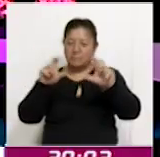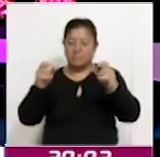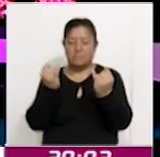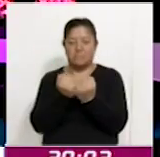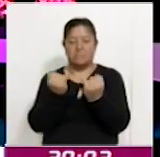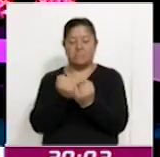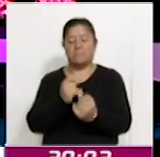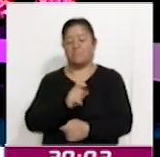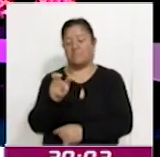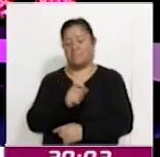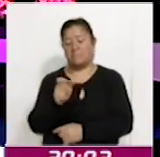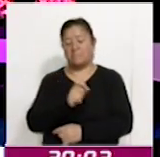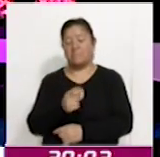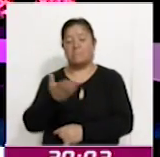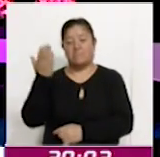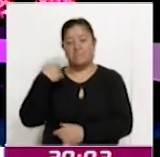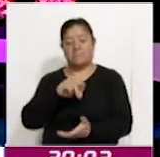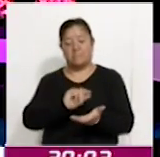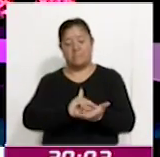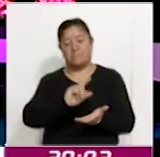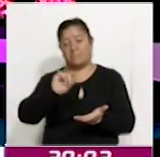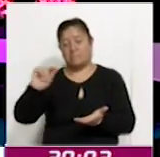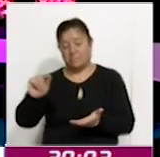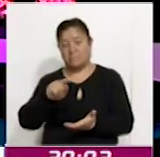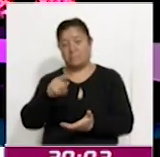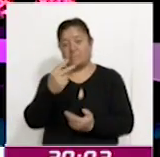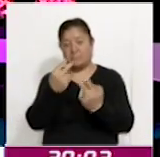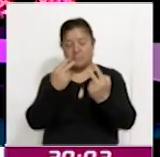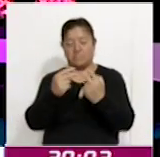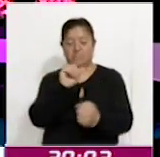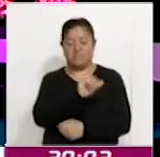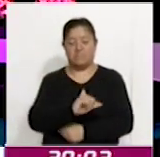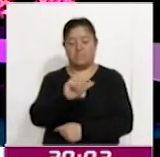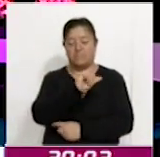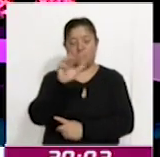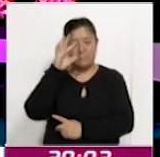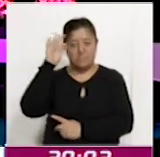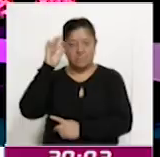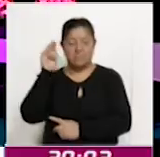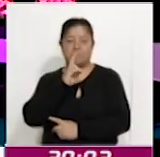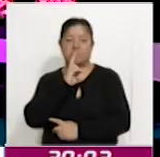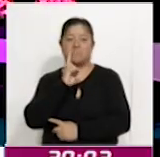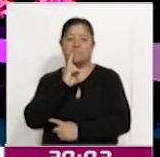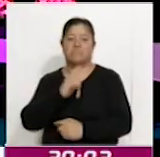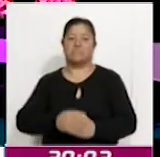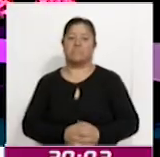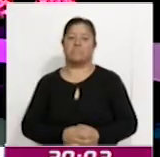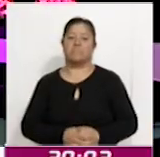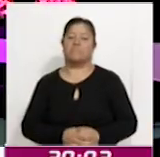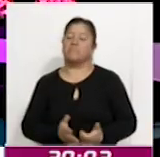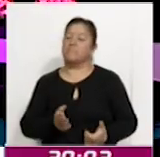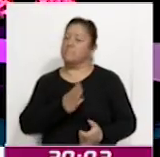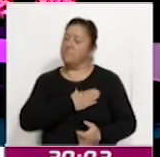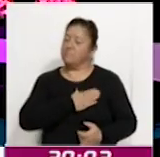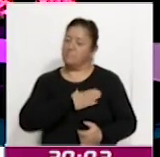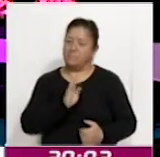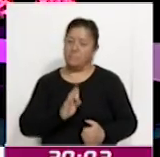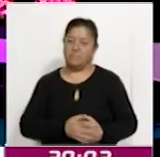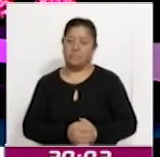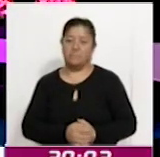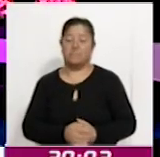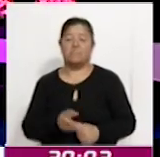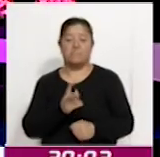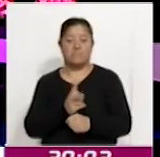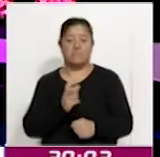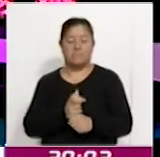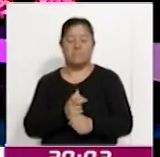que en la red X antes Twitter, nos puede seguir como arroba Coracyt Noticias. Y bueno, también le invitamos a